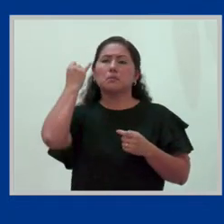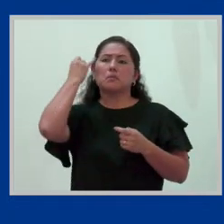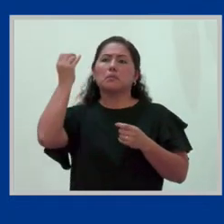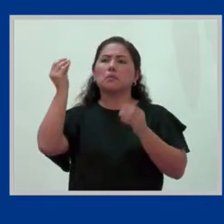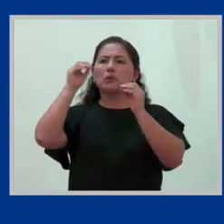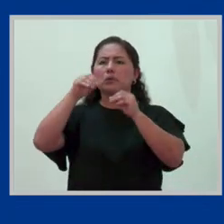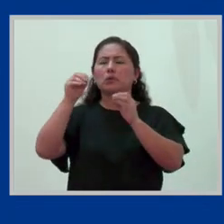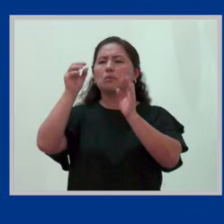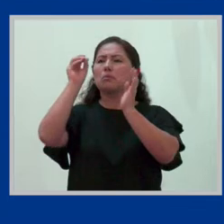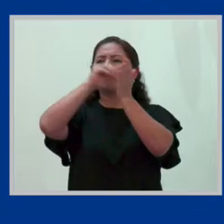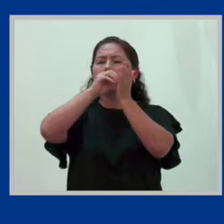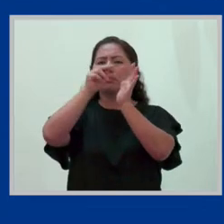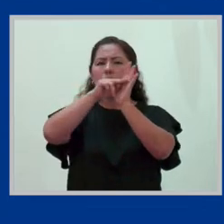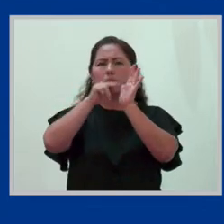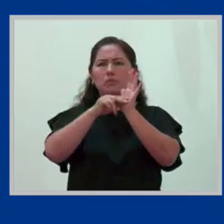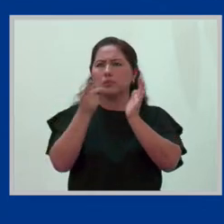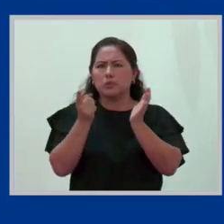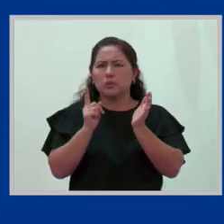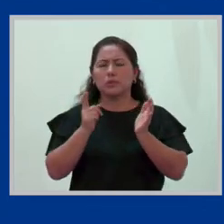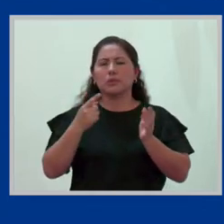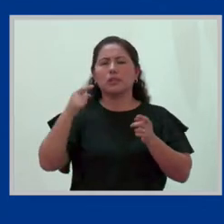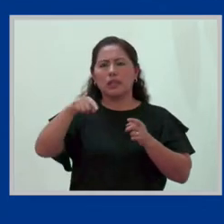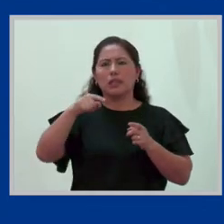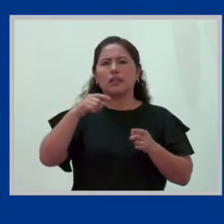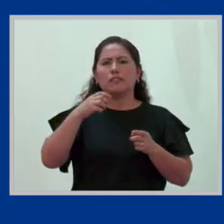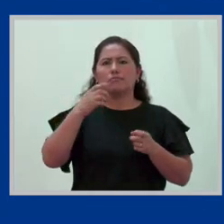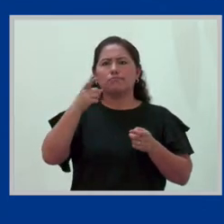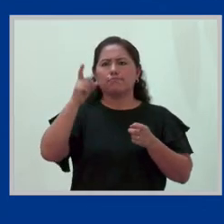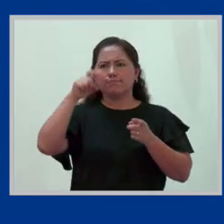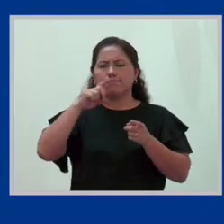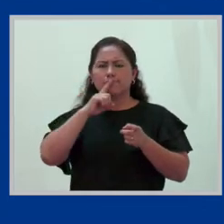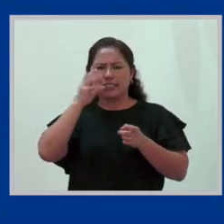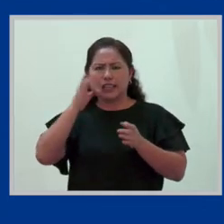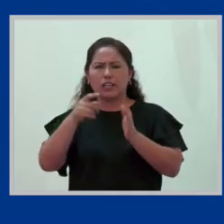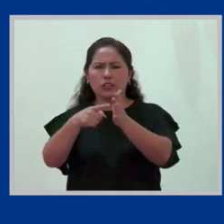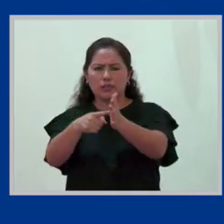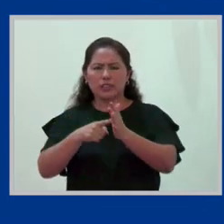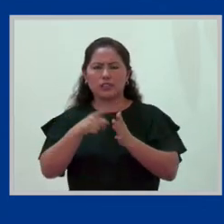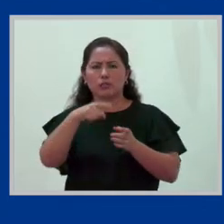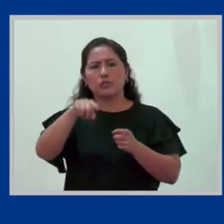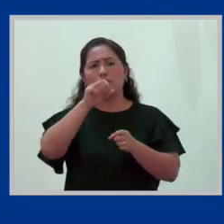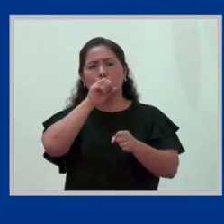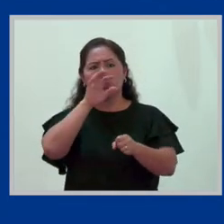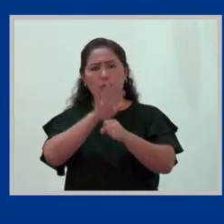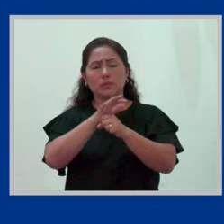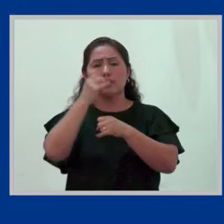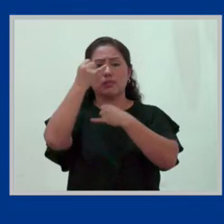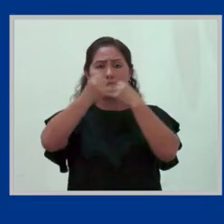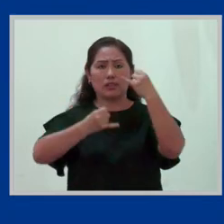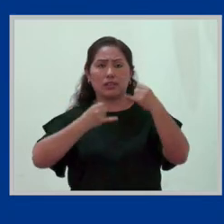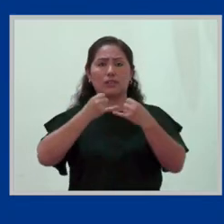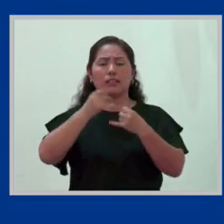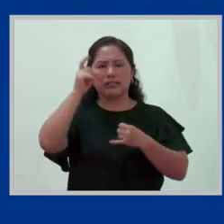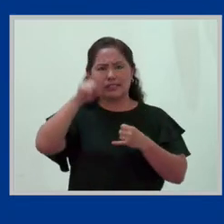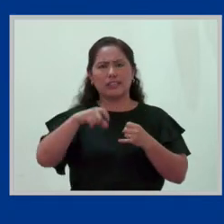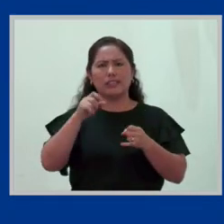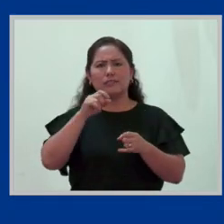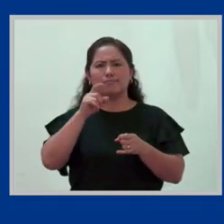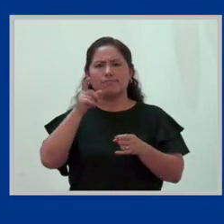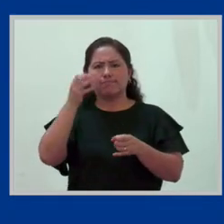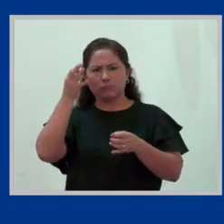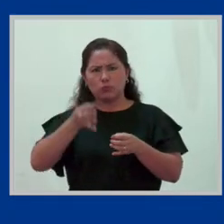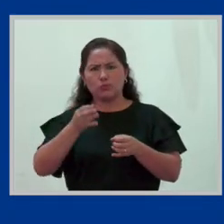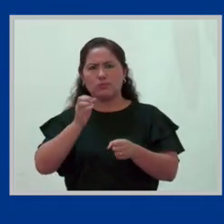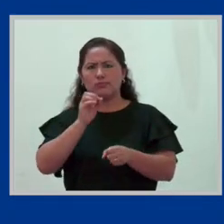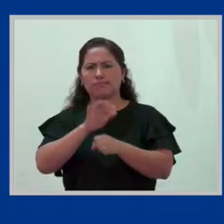reflexionar, sino que el Estado tiene reales obligaciones que son compromisos internacionales que tiene que cumplir. Y